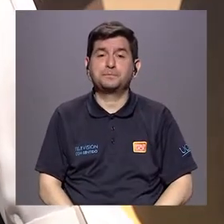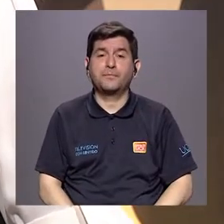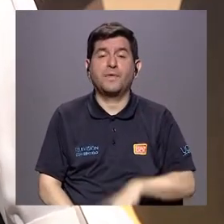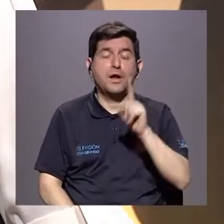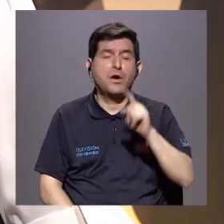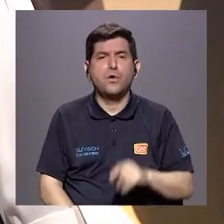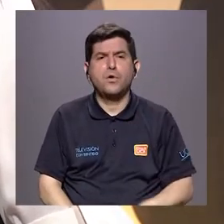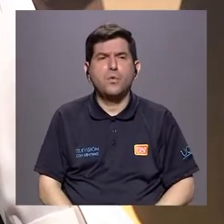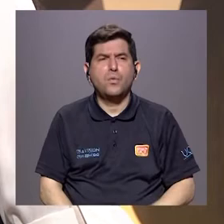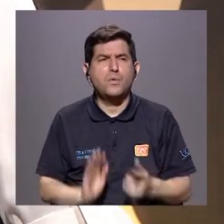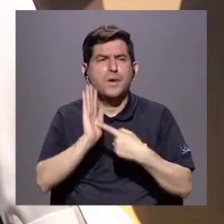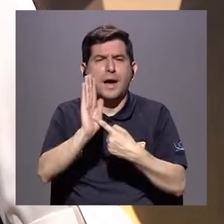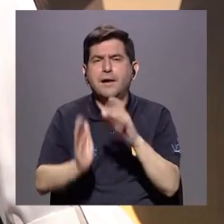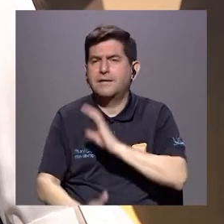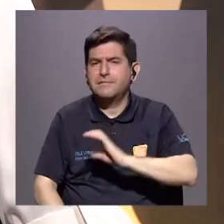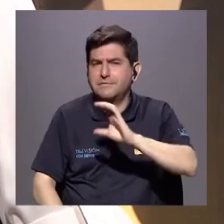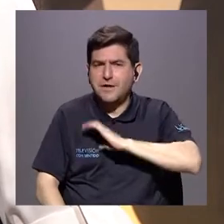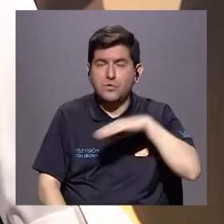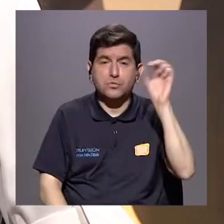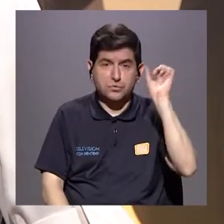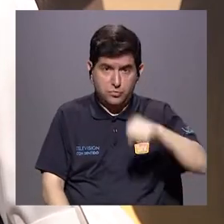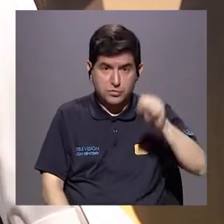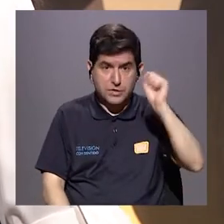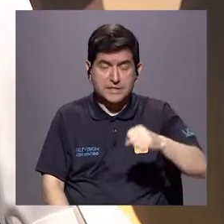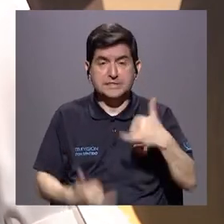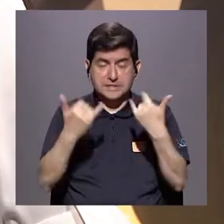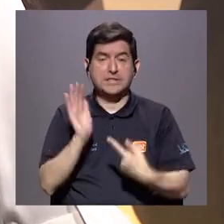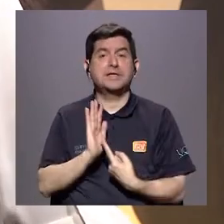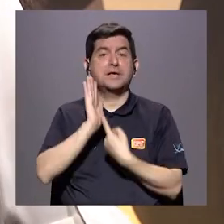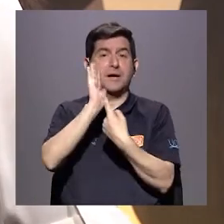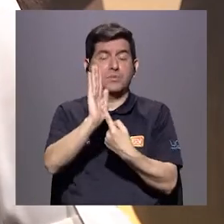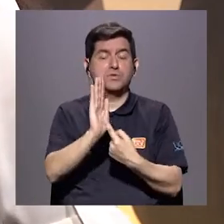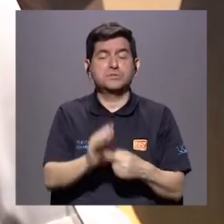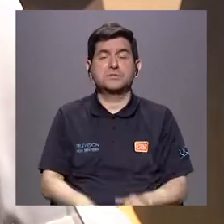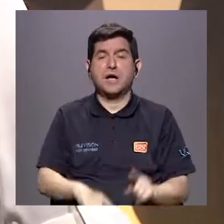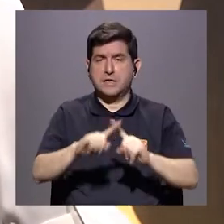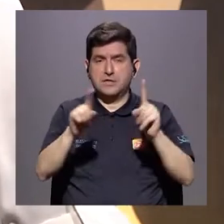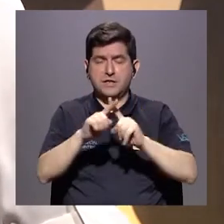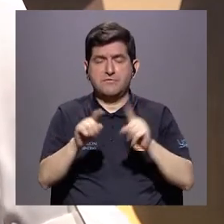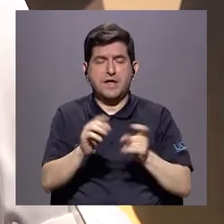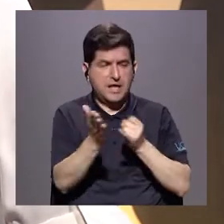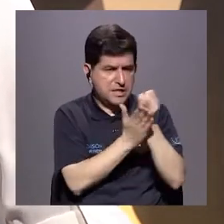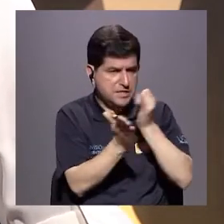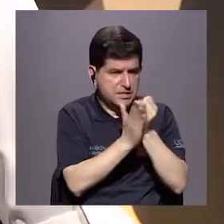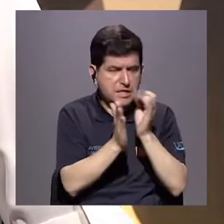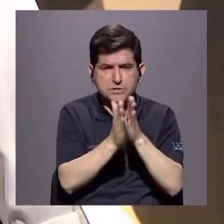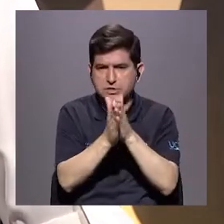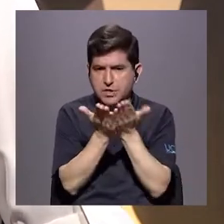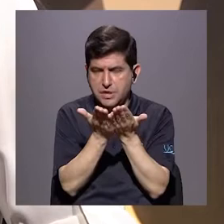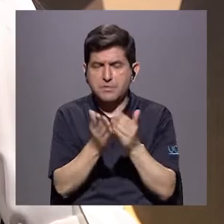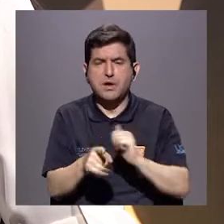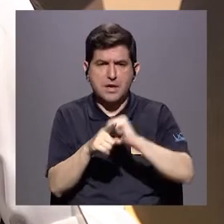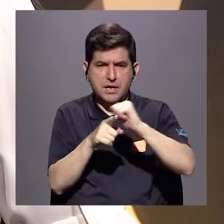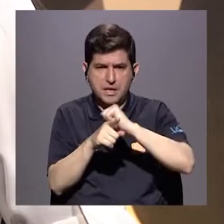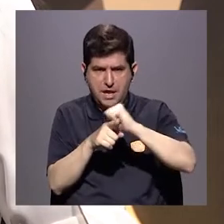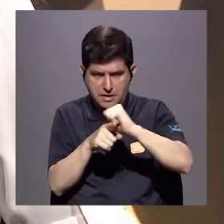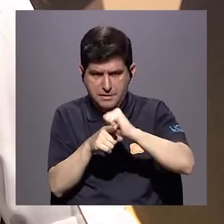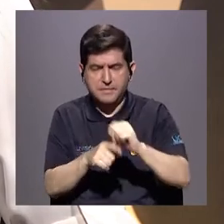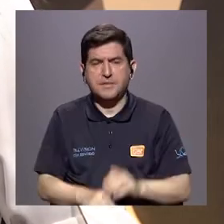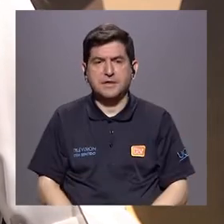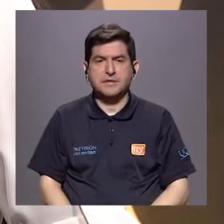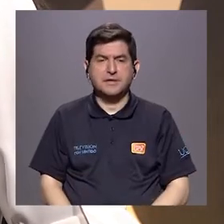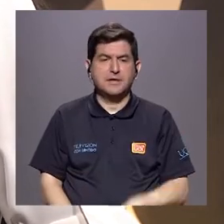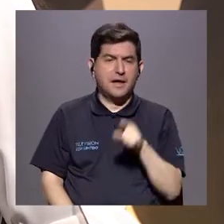un indicador de comportamiento que sí ha sido señalado en la literatura y en la investigación, en la práctica clínica, como